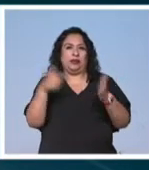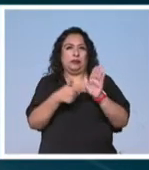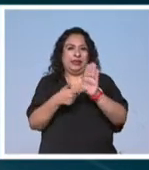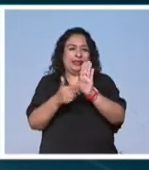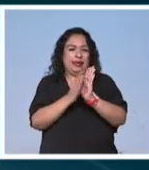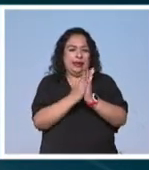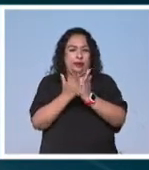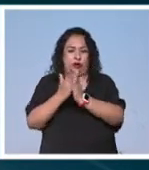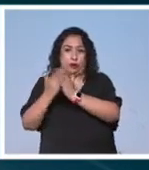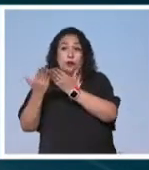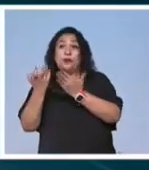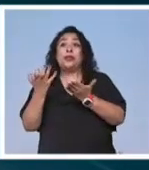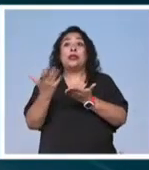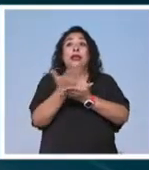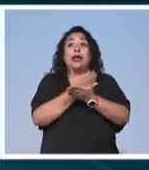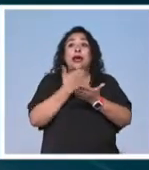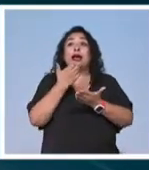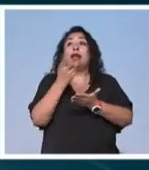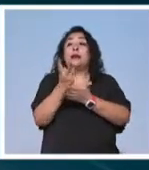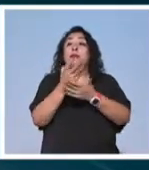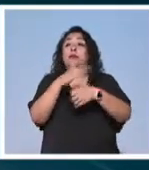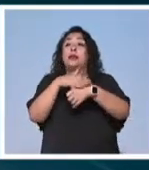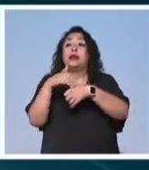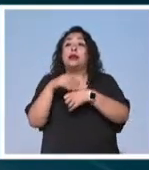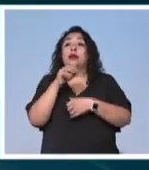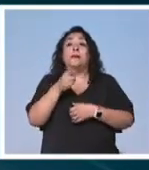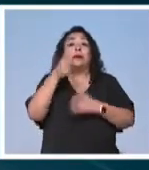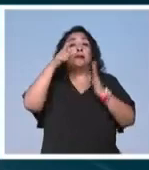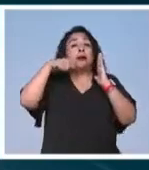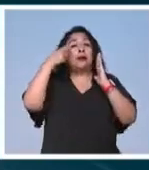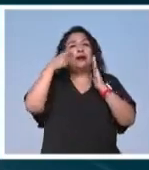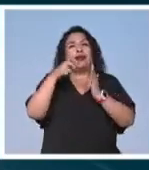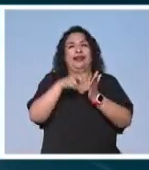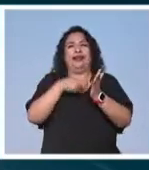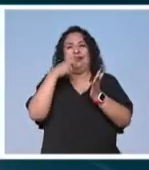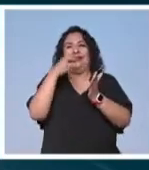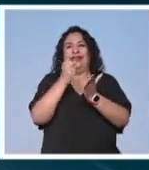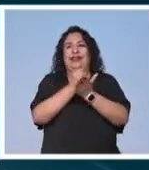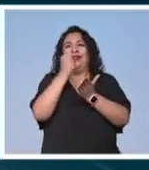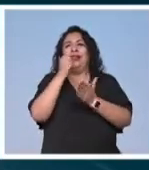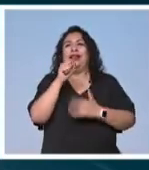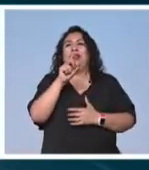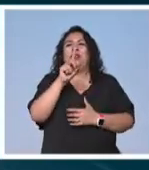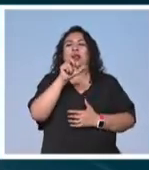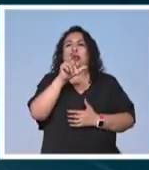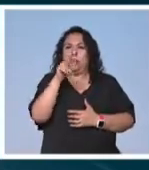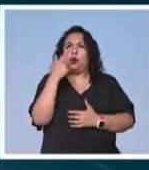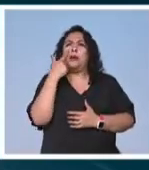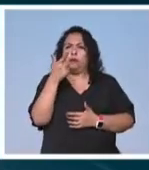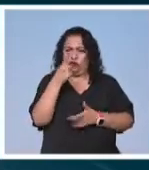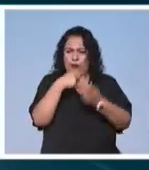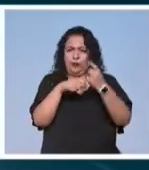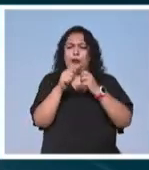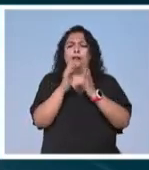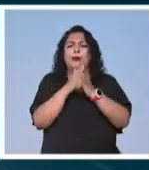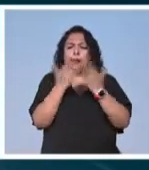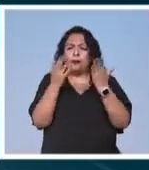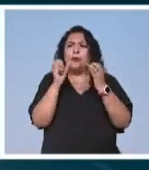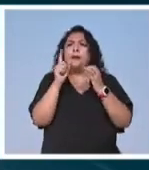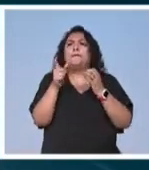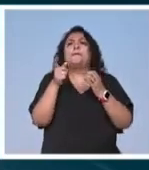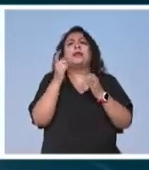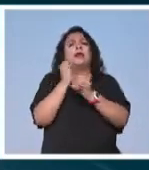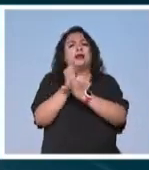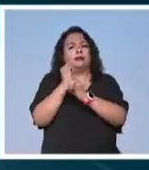Estos títulos fueron los ganadores de la convocatoria Ópera Prima de la editorial Delirio. Están disponibles en librerías y en la página